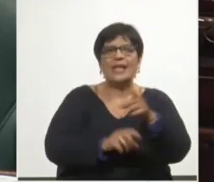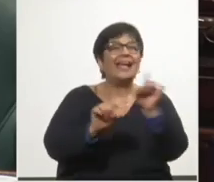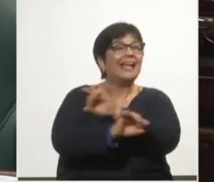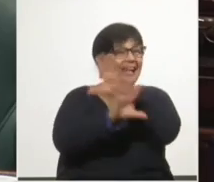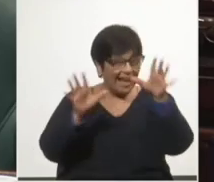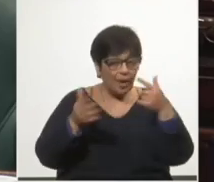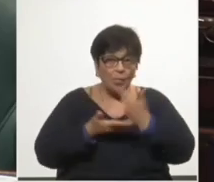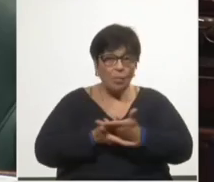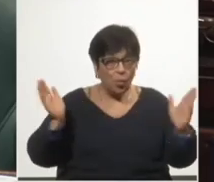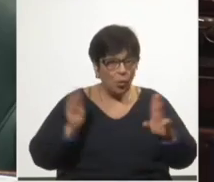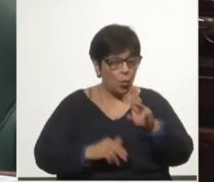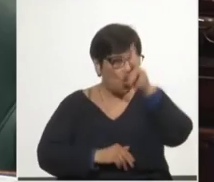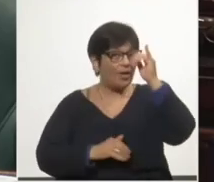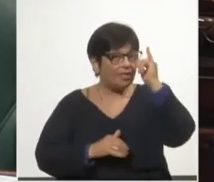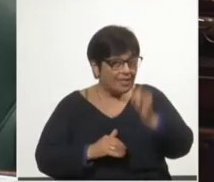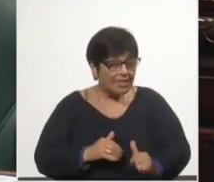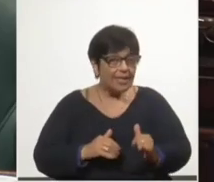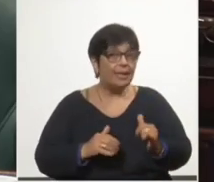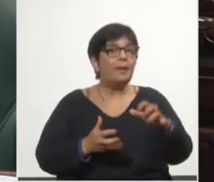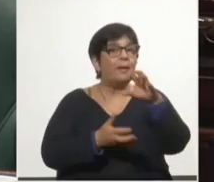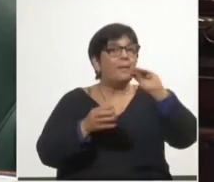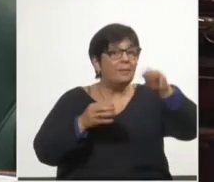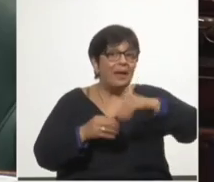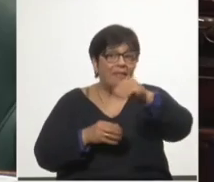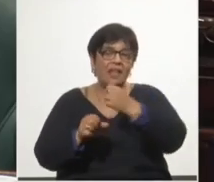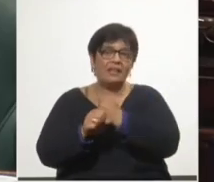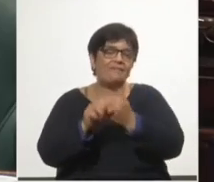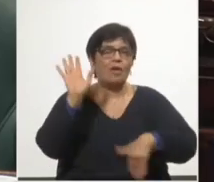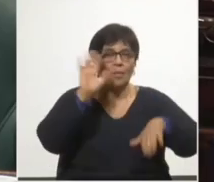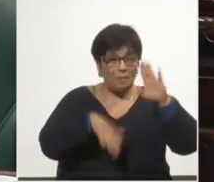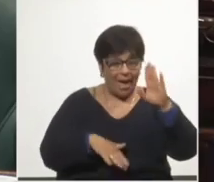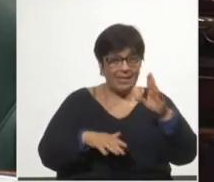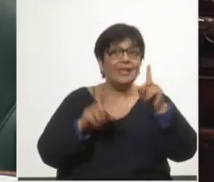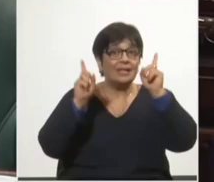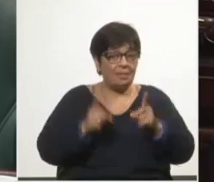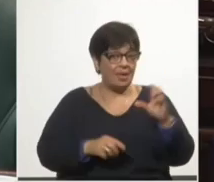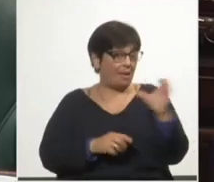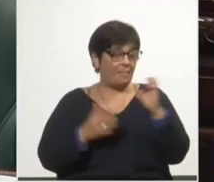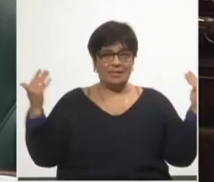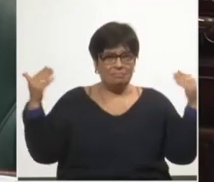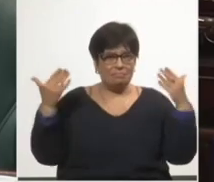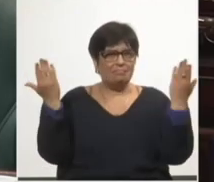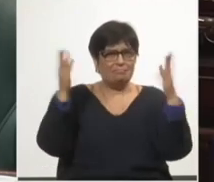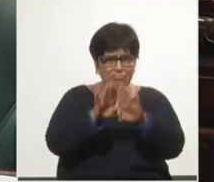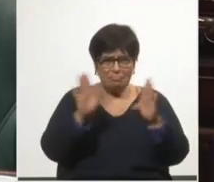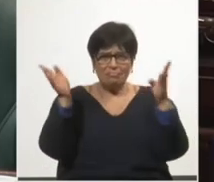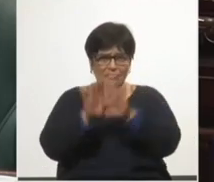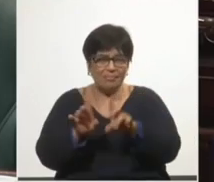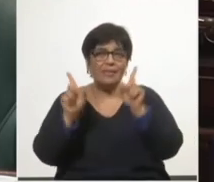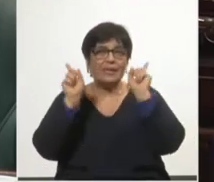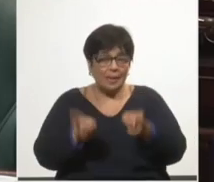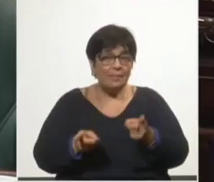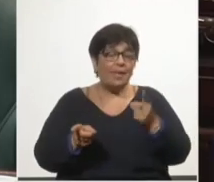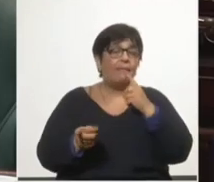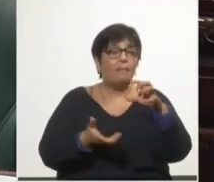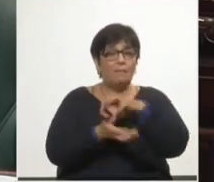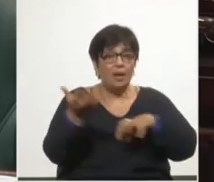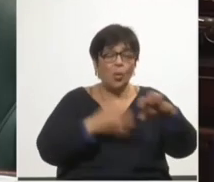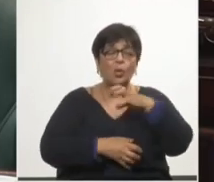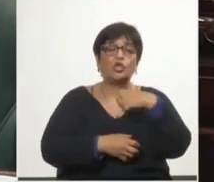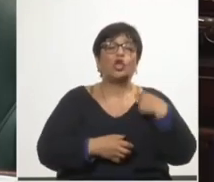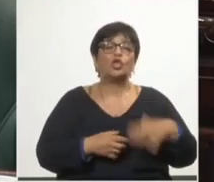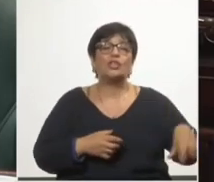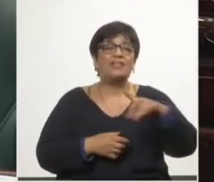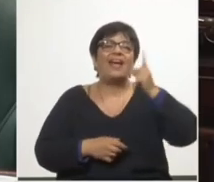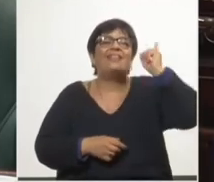claro que si en el Uruguay hubo más pérdida de puestos de trabajo, más empresas cerradas y más deterioro social, fue